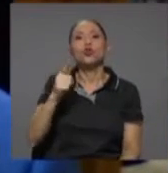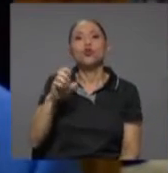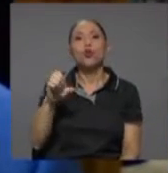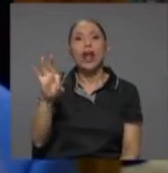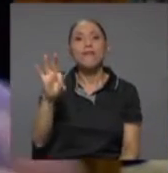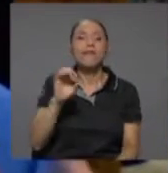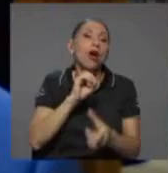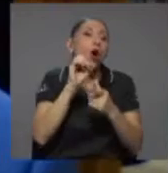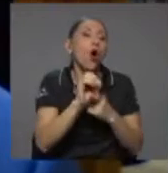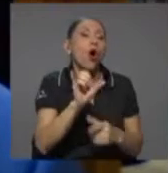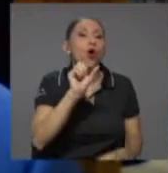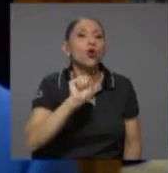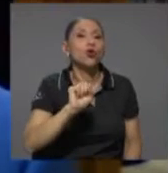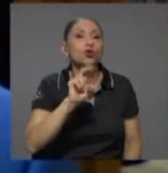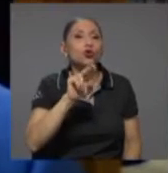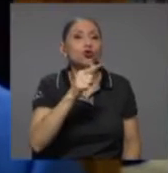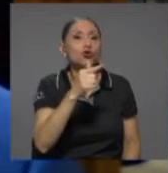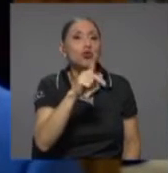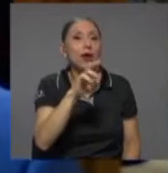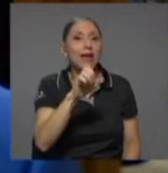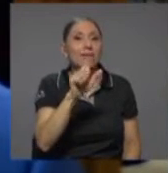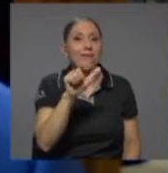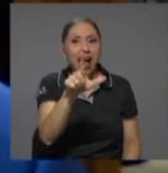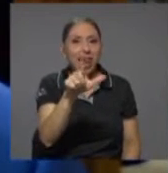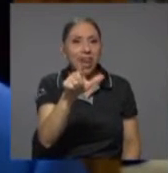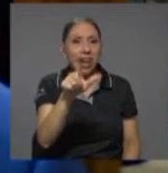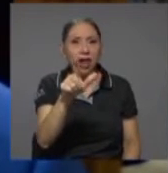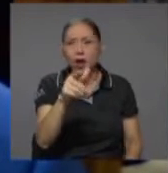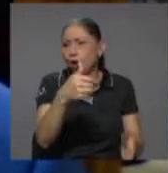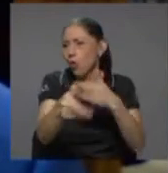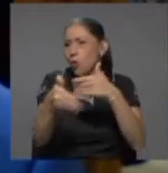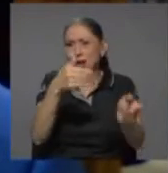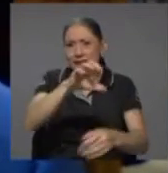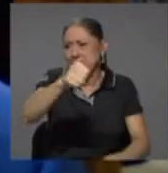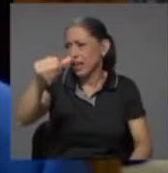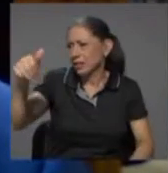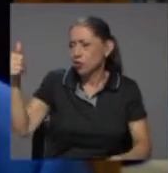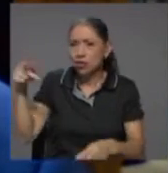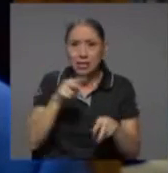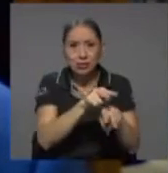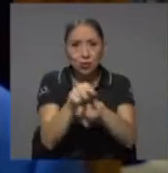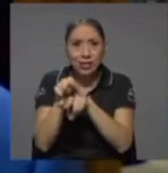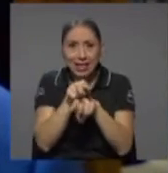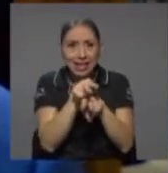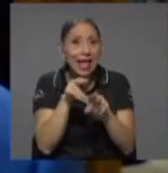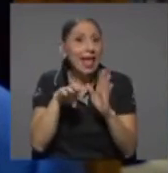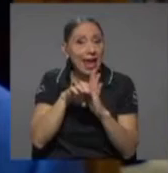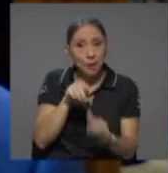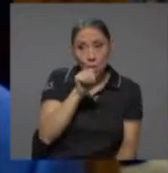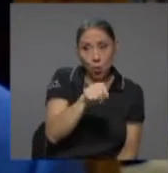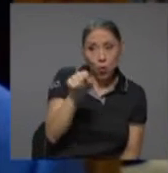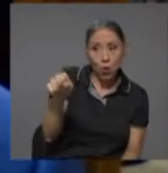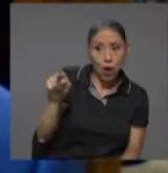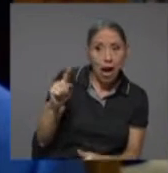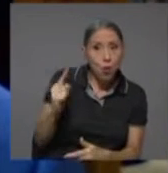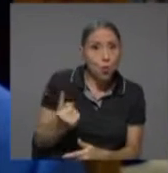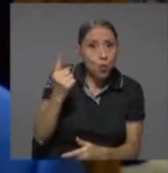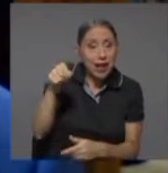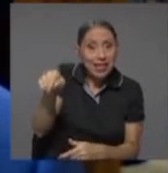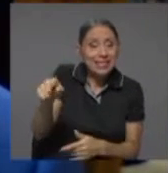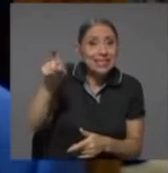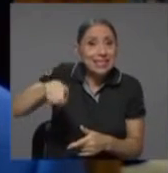superintendencia de entidades financieras o la superintendencia de valores, cualquiera de las otras superintendencias, necesita recabar información sobre